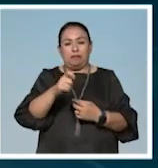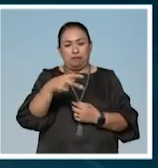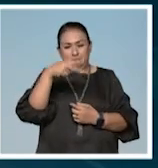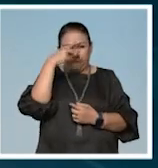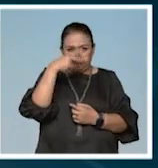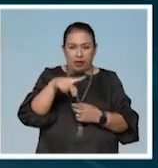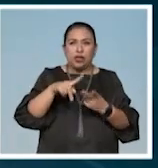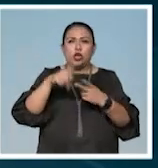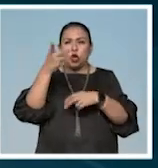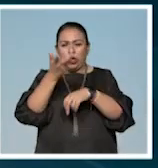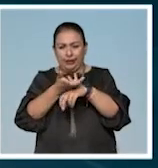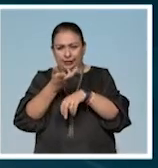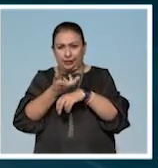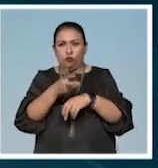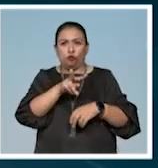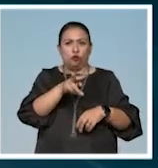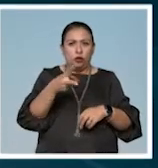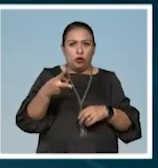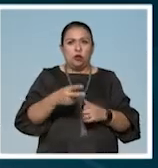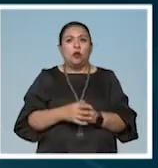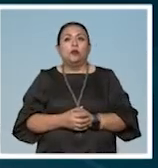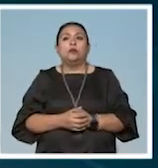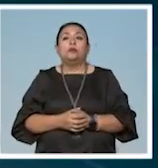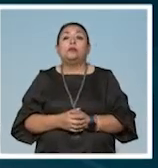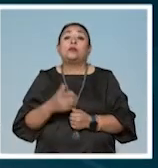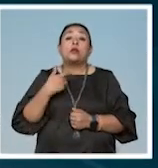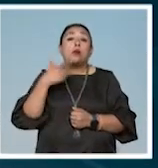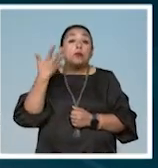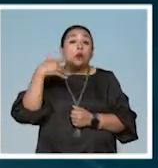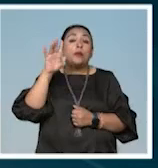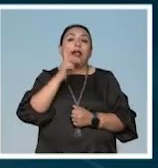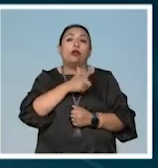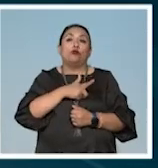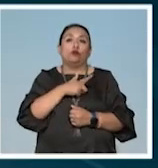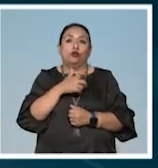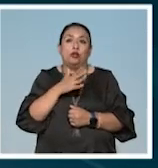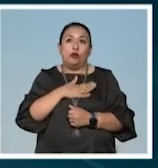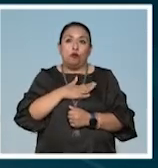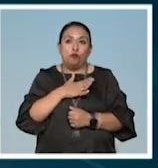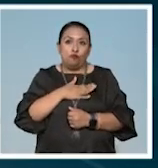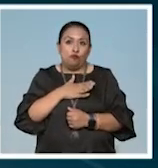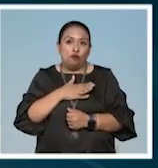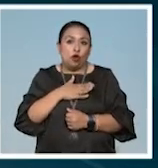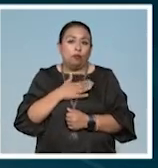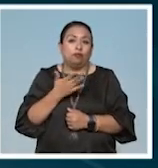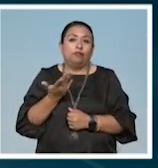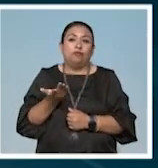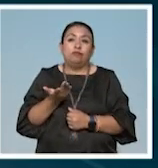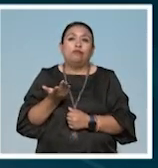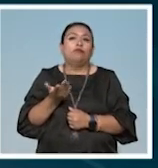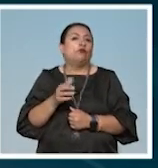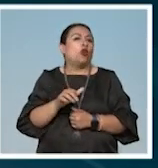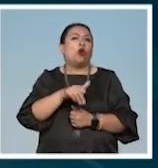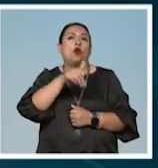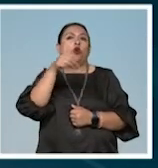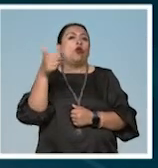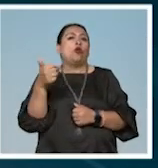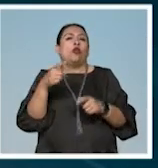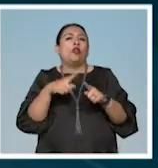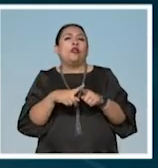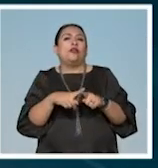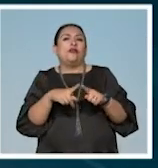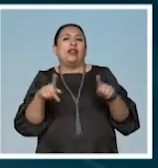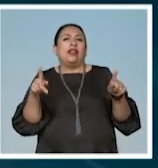México y Estados Unidos. Me hubiera gustado haber sido otra cosa que no sea